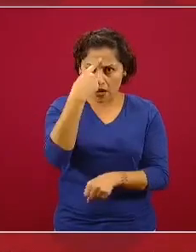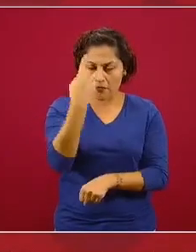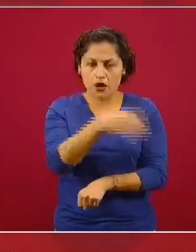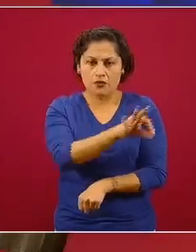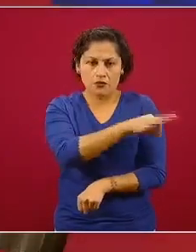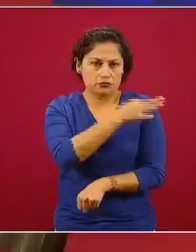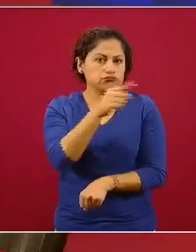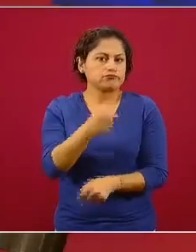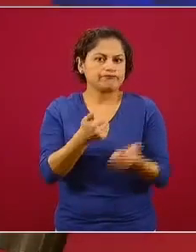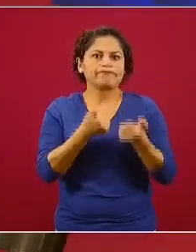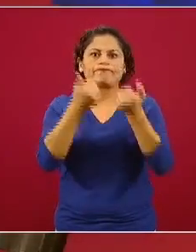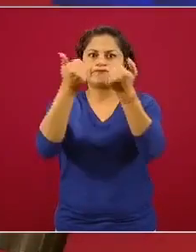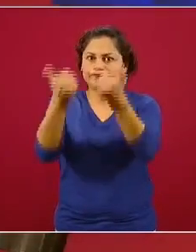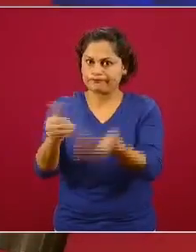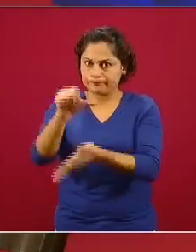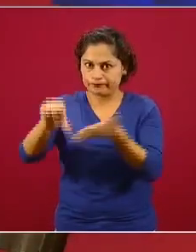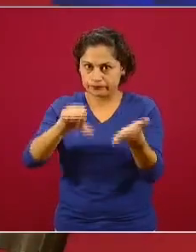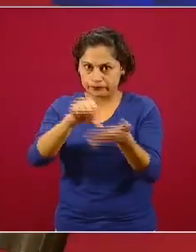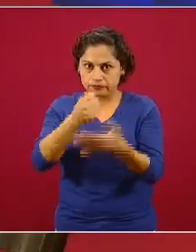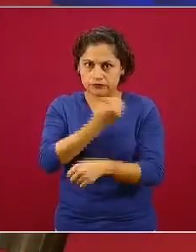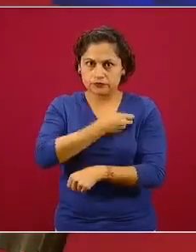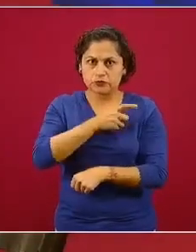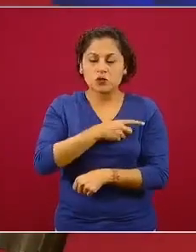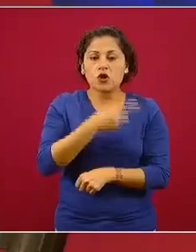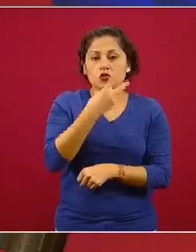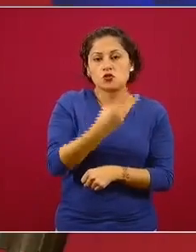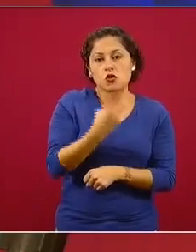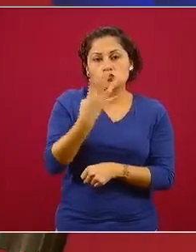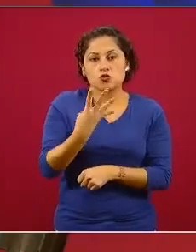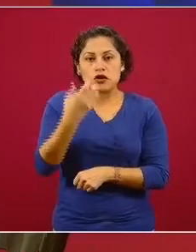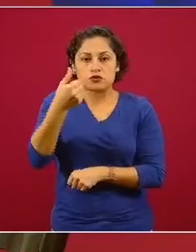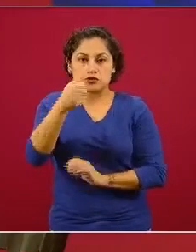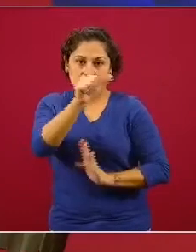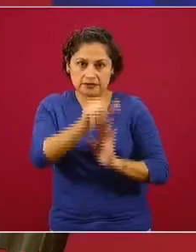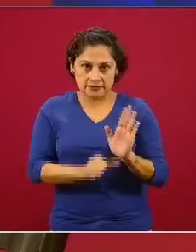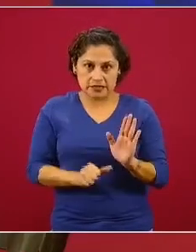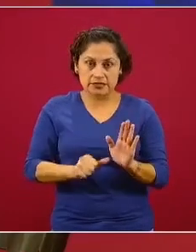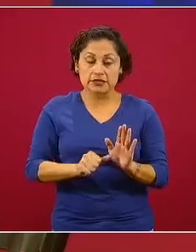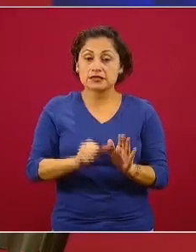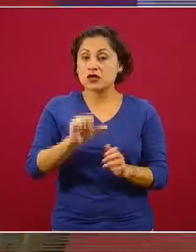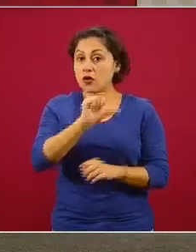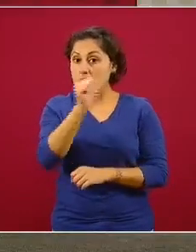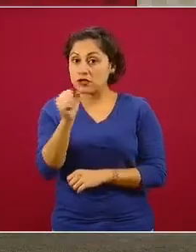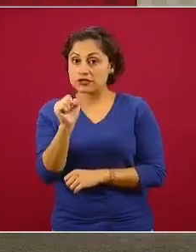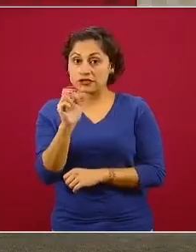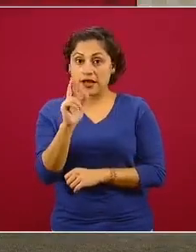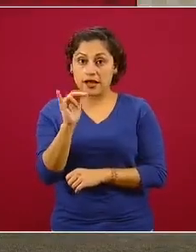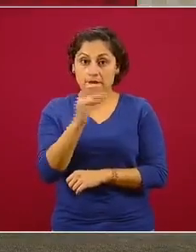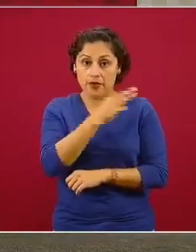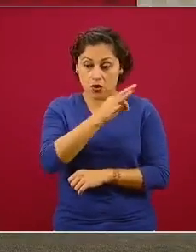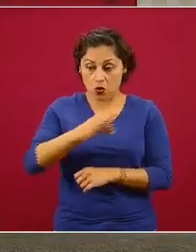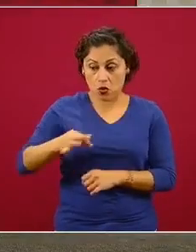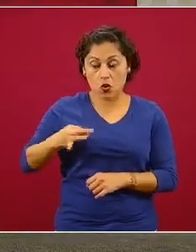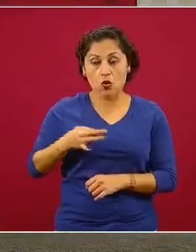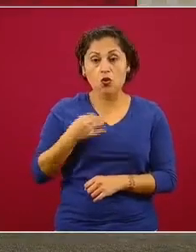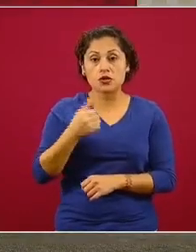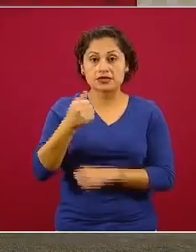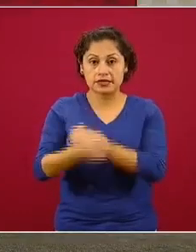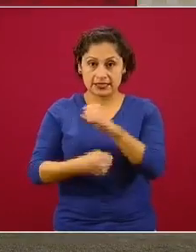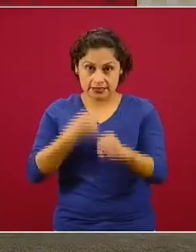vacunas se ponen a los dos, cuatro y seis meses. La del sarampión se pone al año de vida y a los seis años de vida. Y